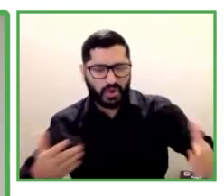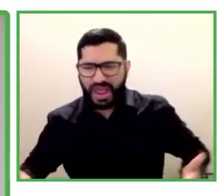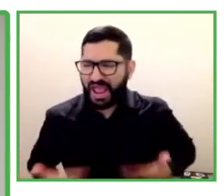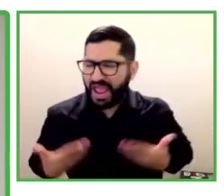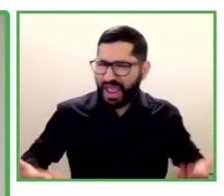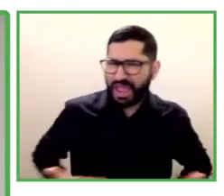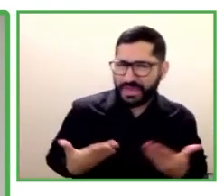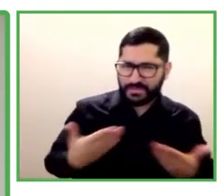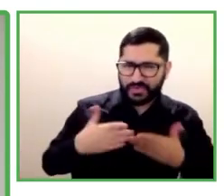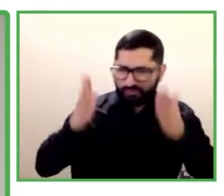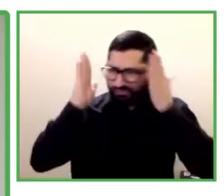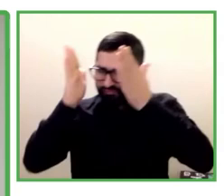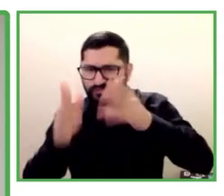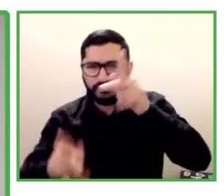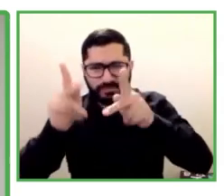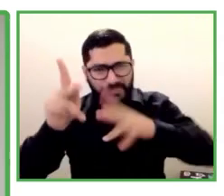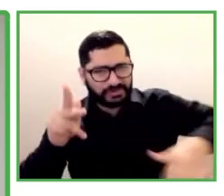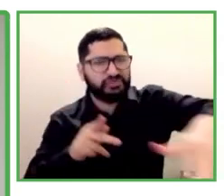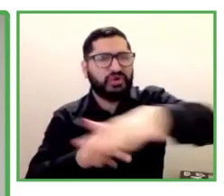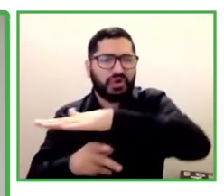con Ayesha en el futuro.